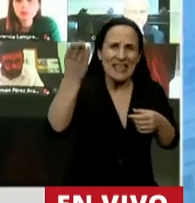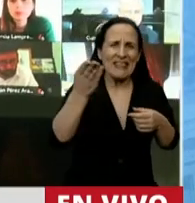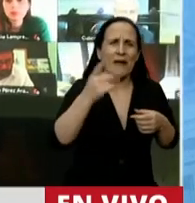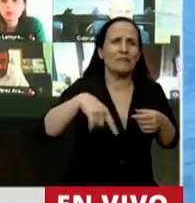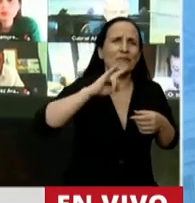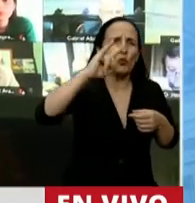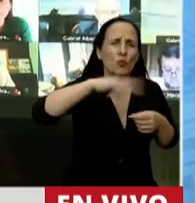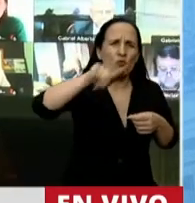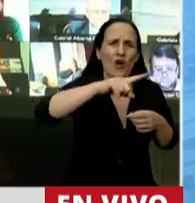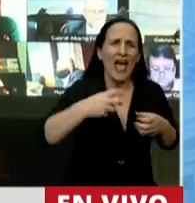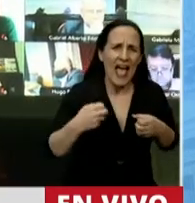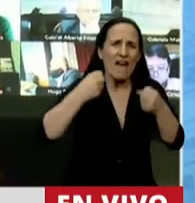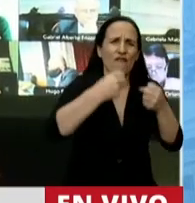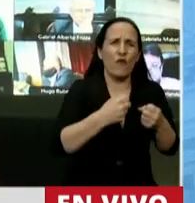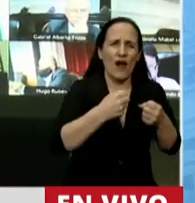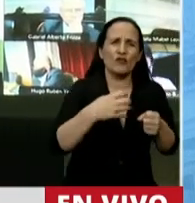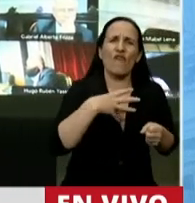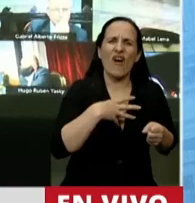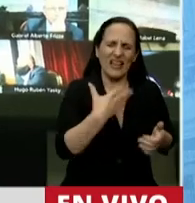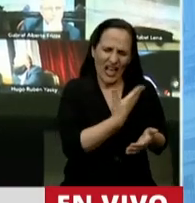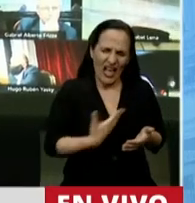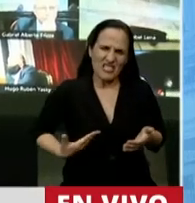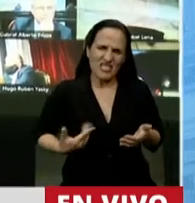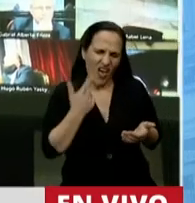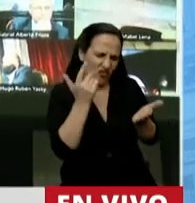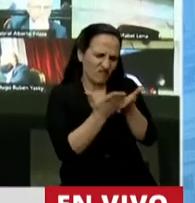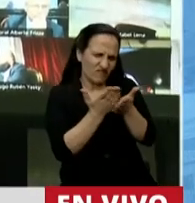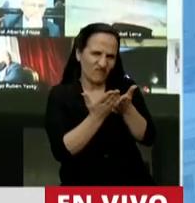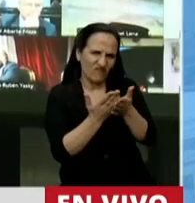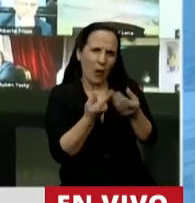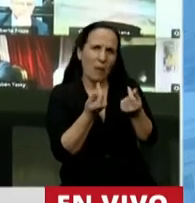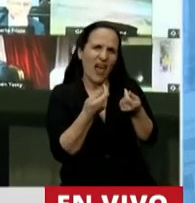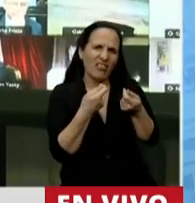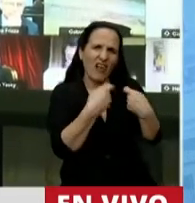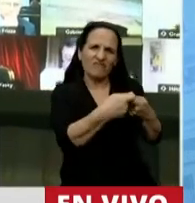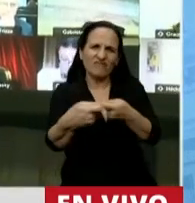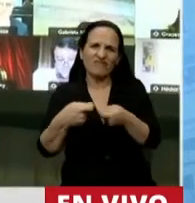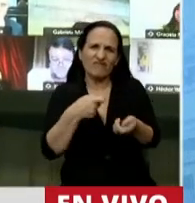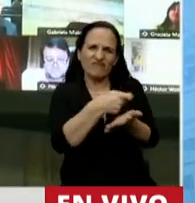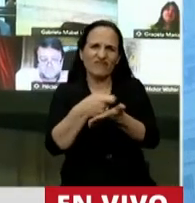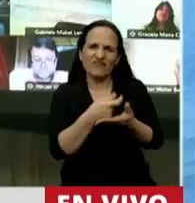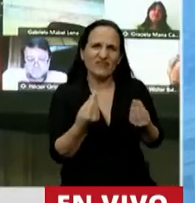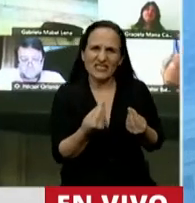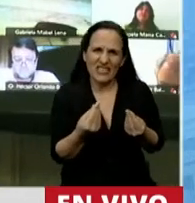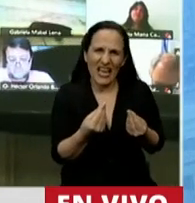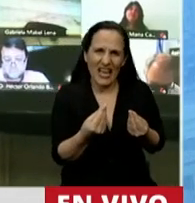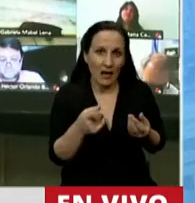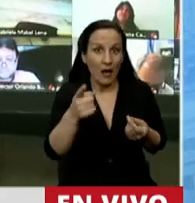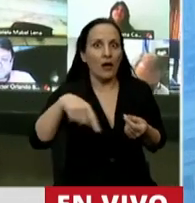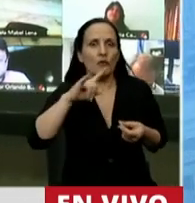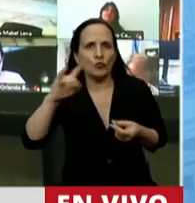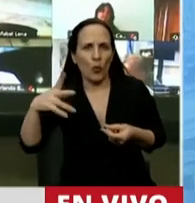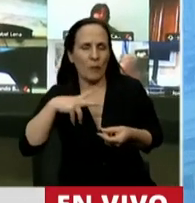analizar en qué gasta la plata el Estado, mientras que acorralan al sector privado con un impuesto improcedente,